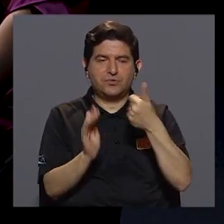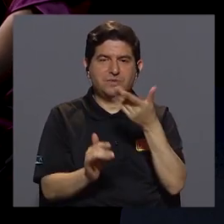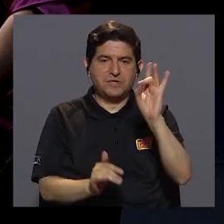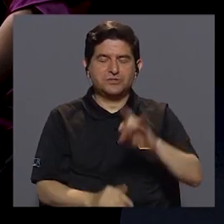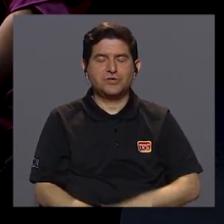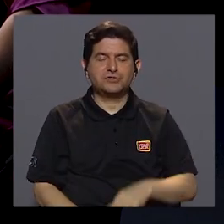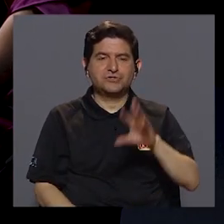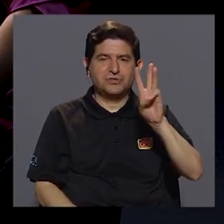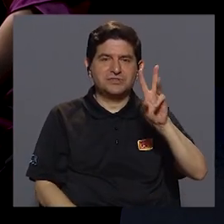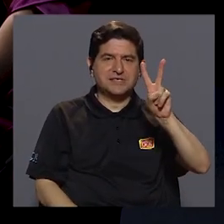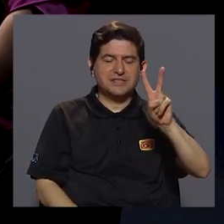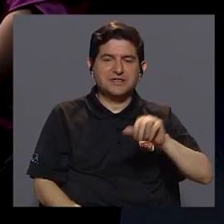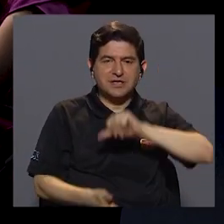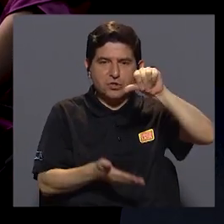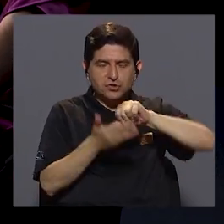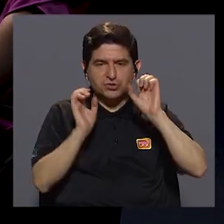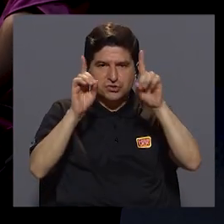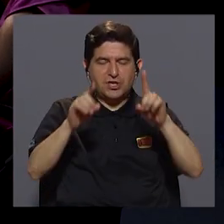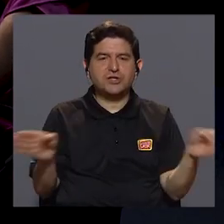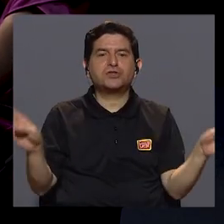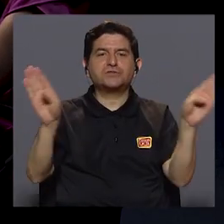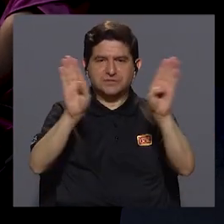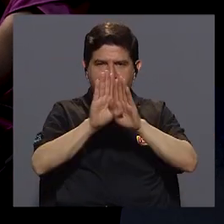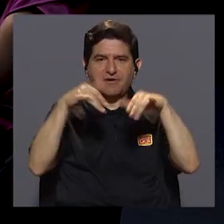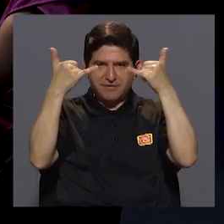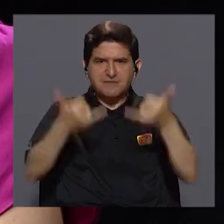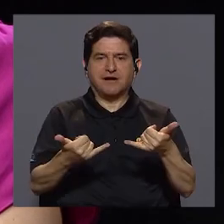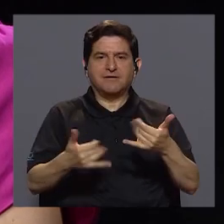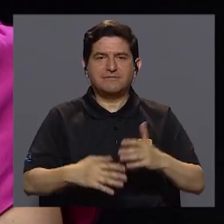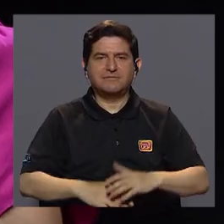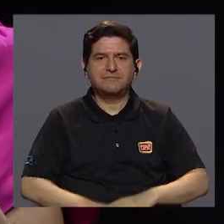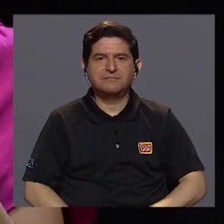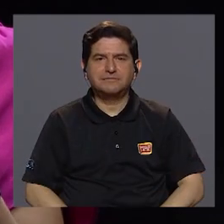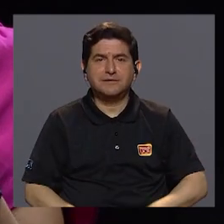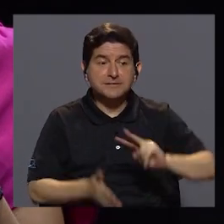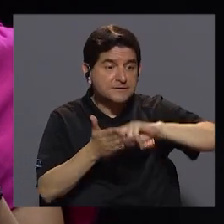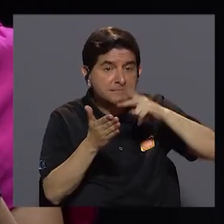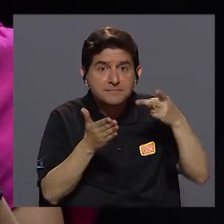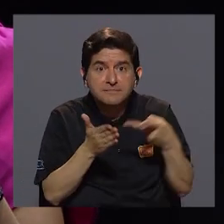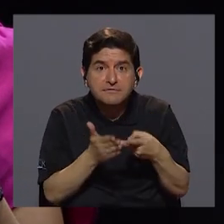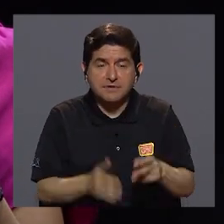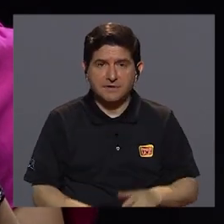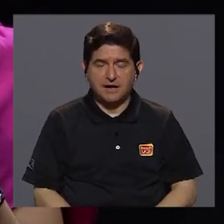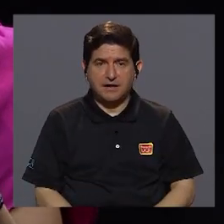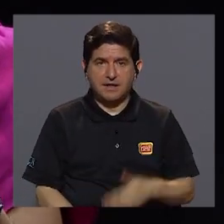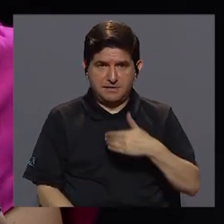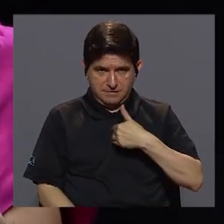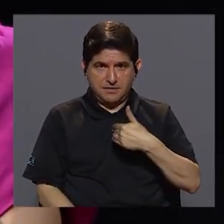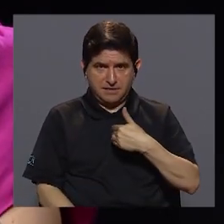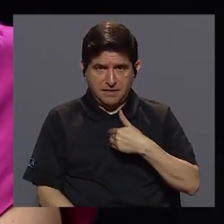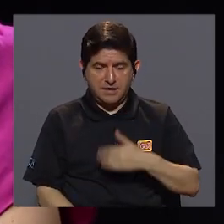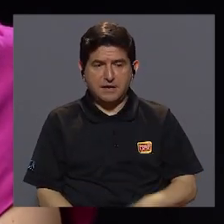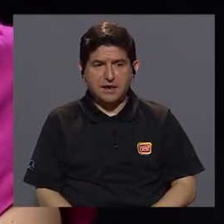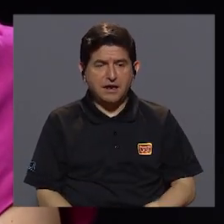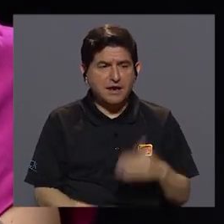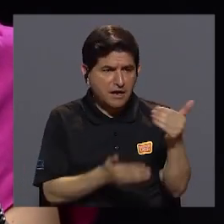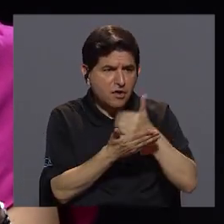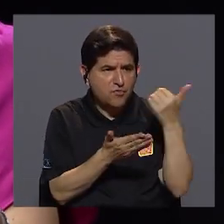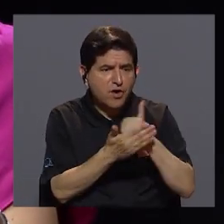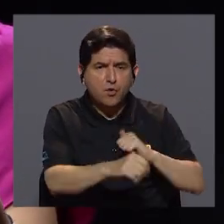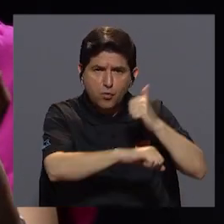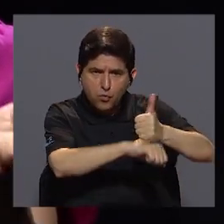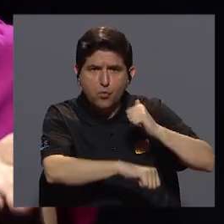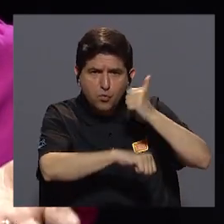62 centros educativos. Esto lo que quiere decir es que tenemos una cantidad de recursos